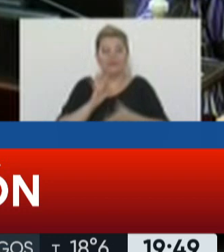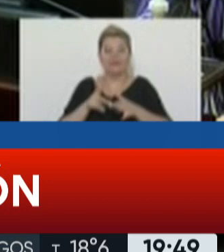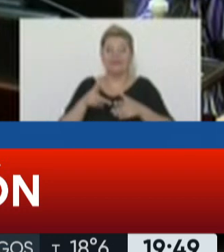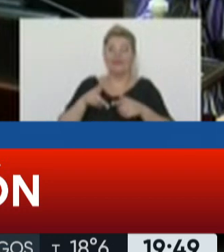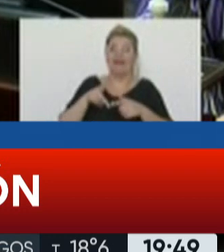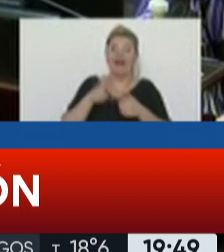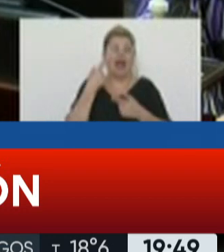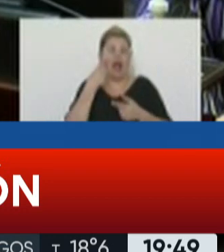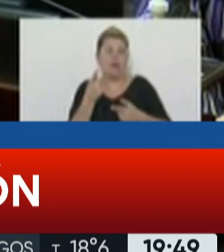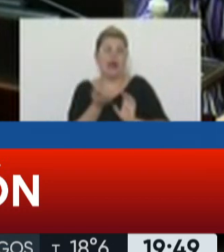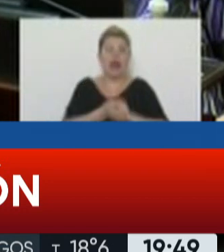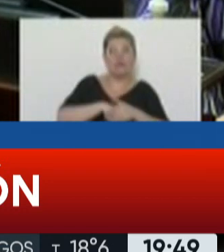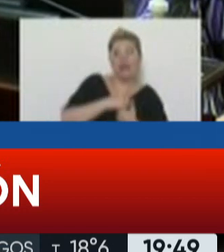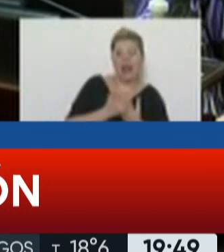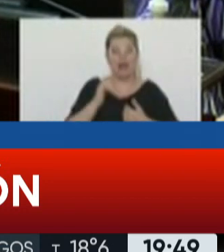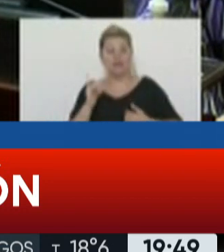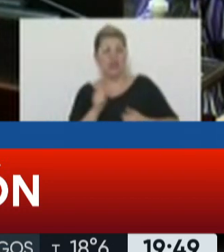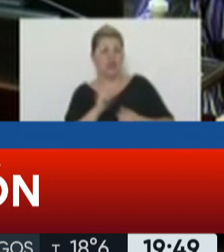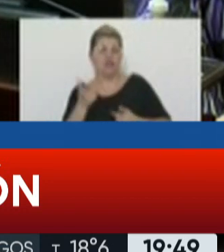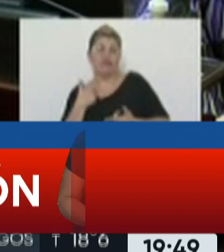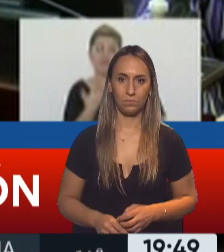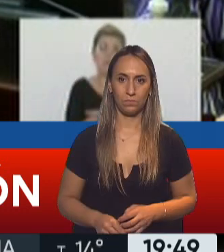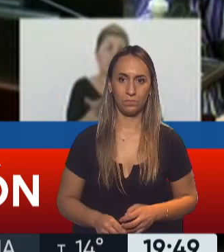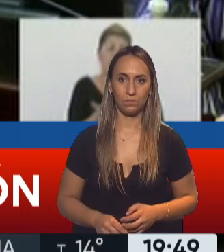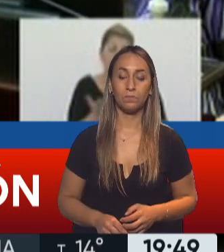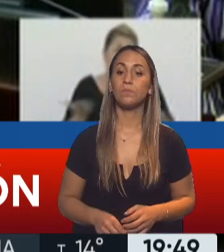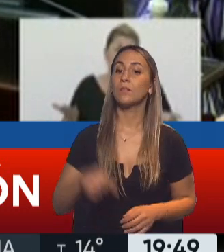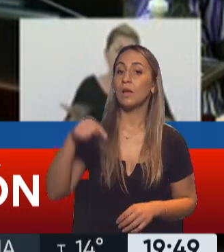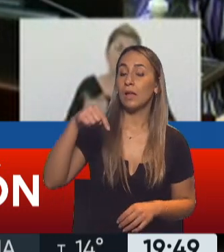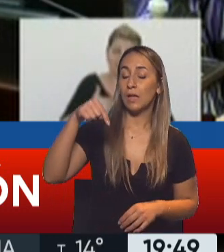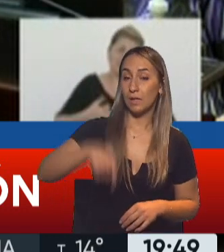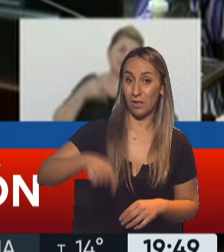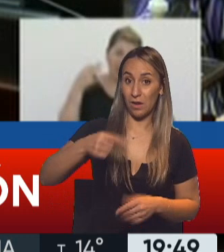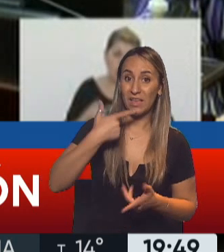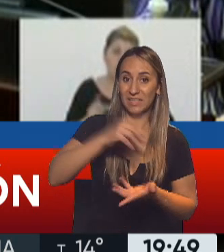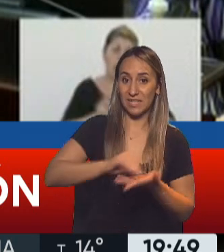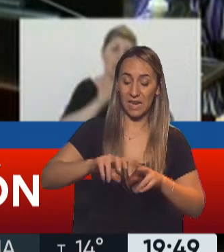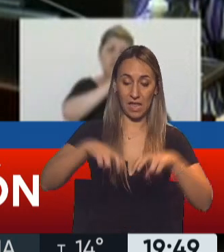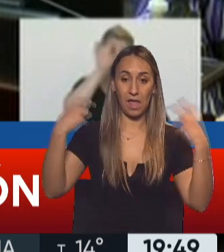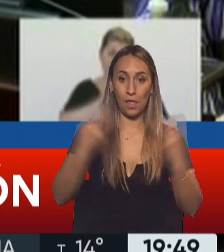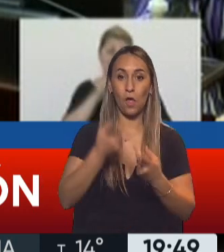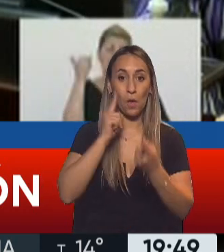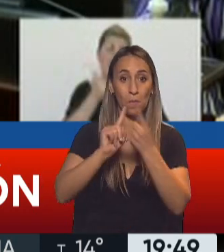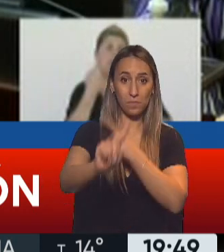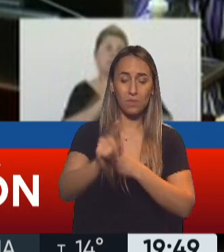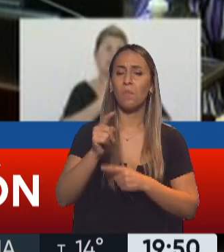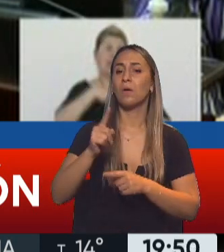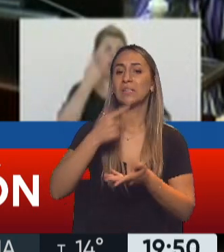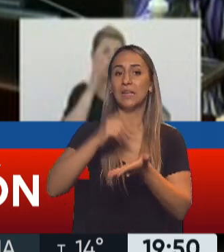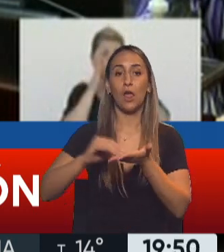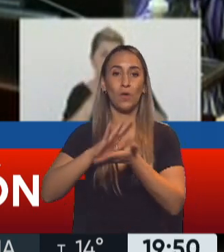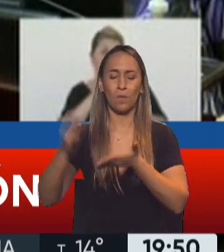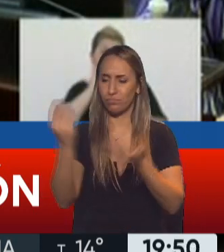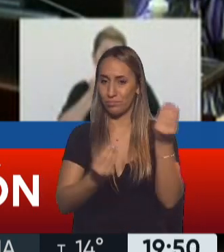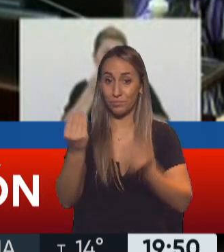hoy asumieron las bancas, quienes van a ocupar las bancas que fueron elegidos el pasado 14 de noviembre.